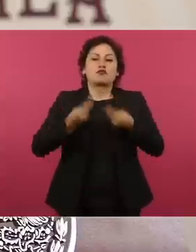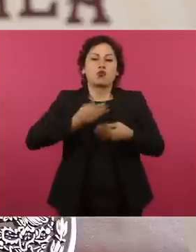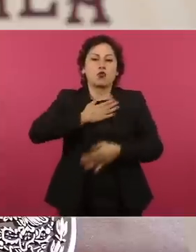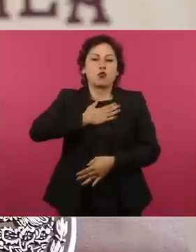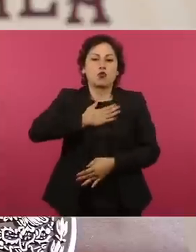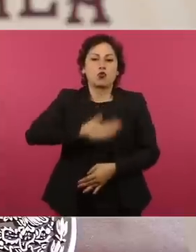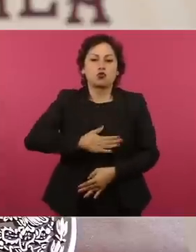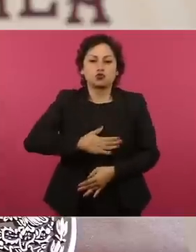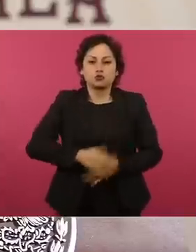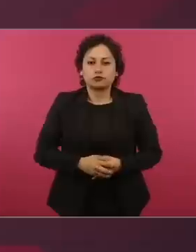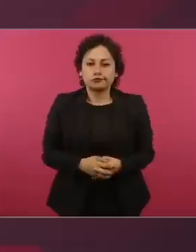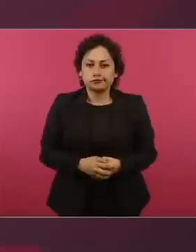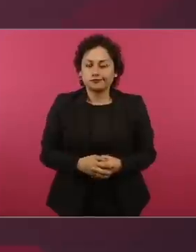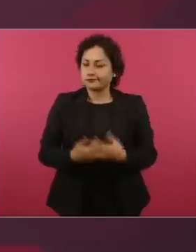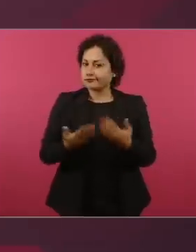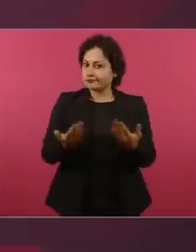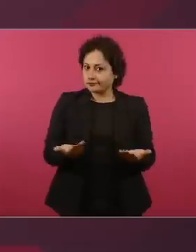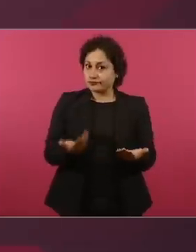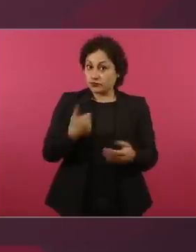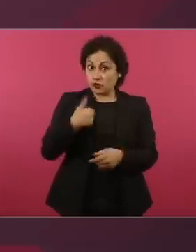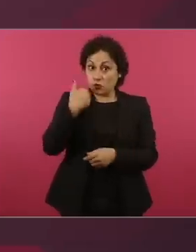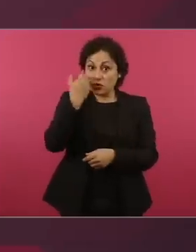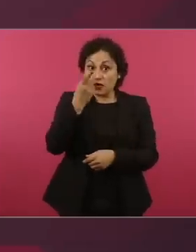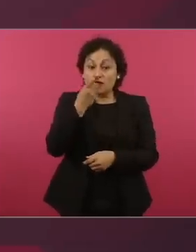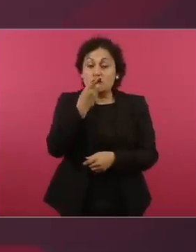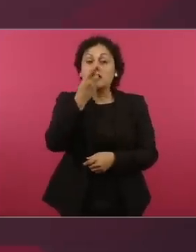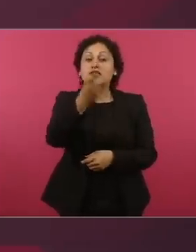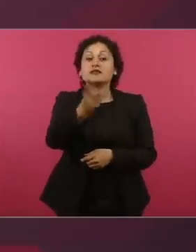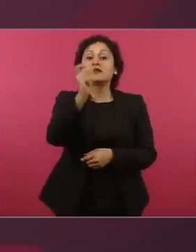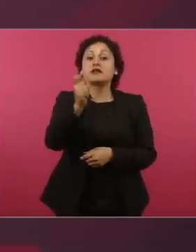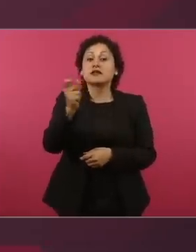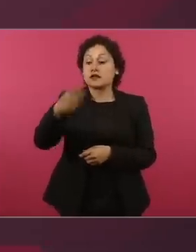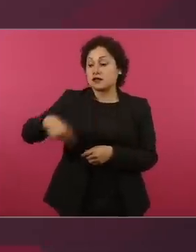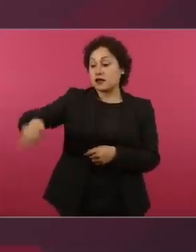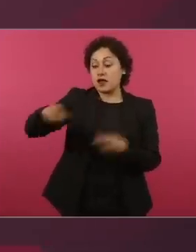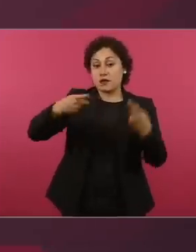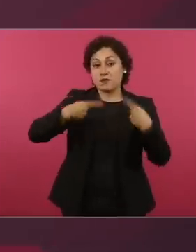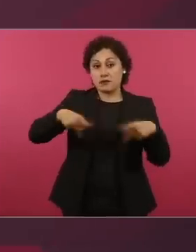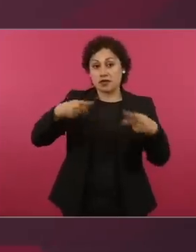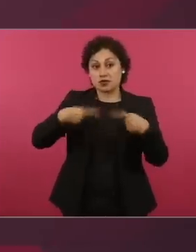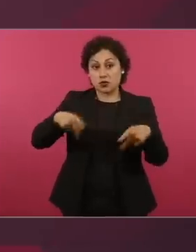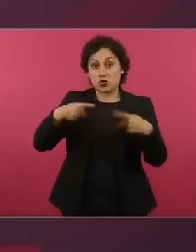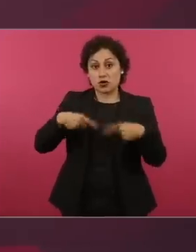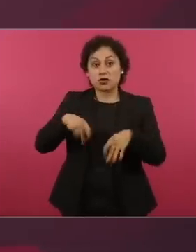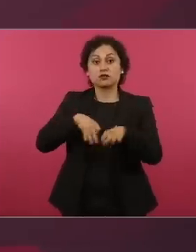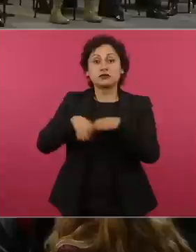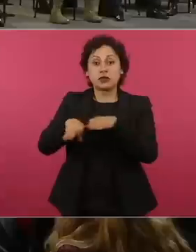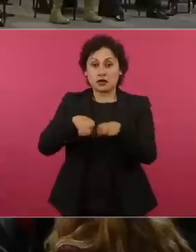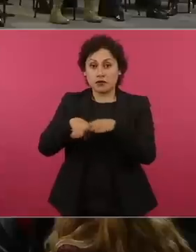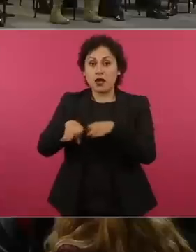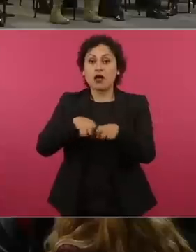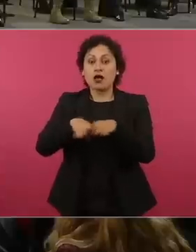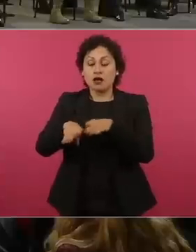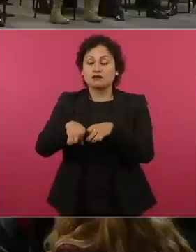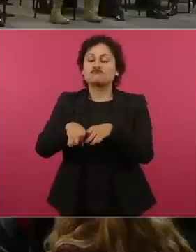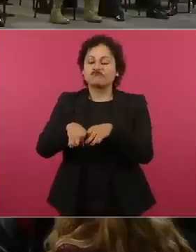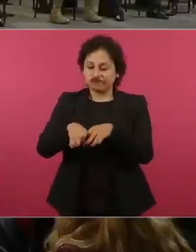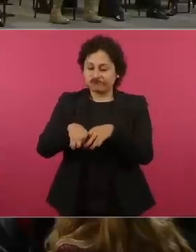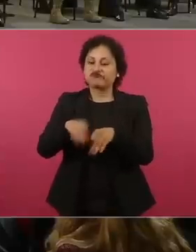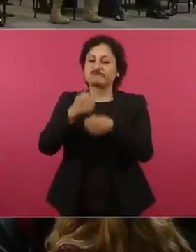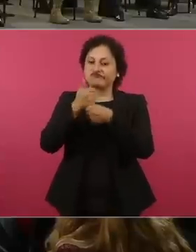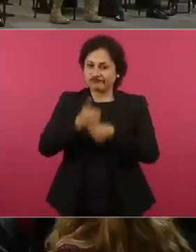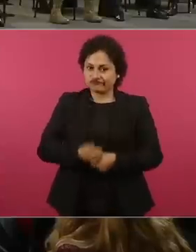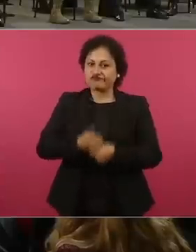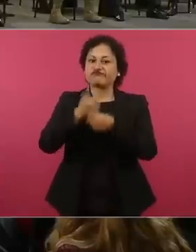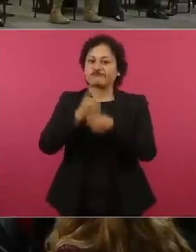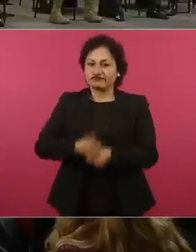Lo que quiero decirles es que también nuestros compañeros el día de hoy siguen sufriendo. Después de la pandemia tampoco han logrado trabajo y